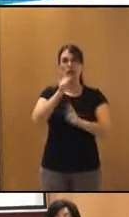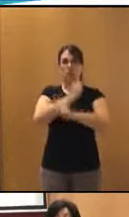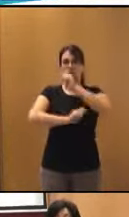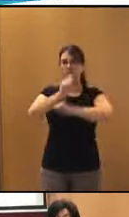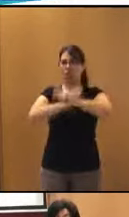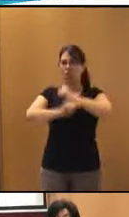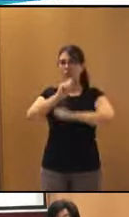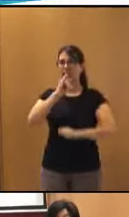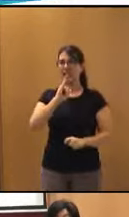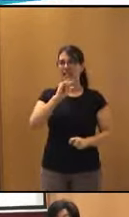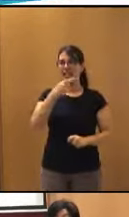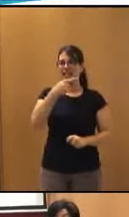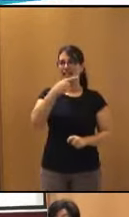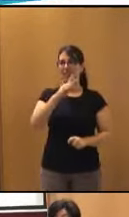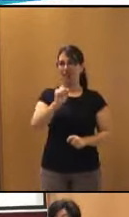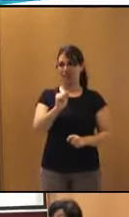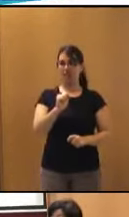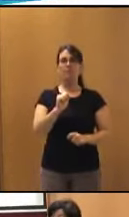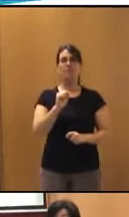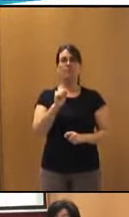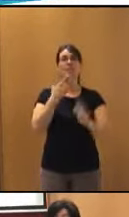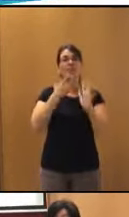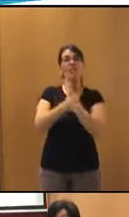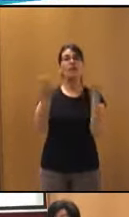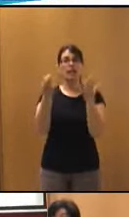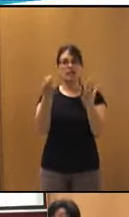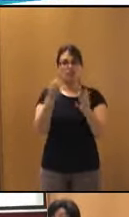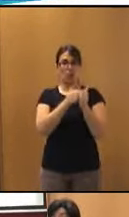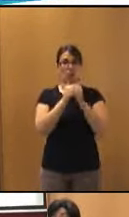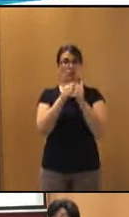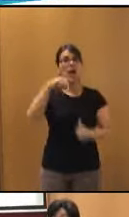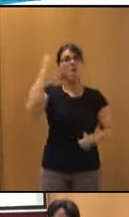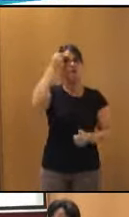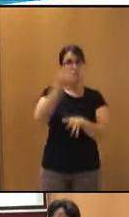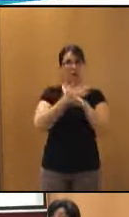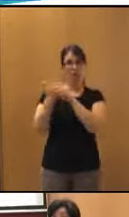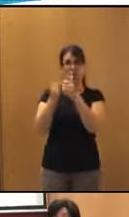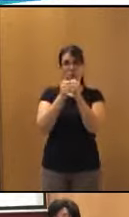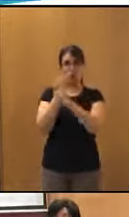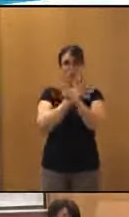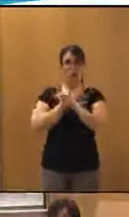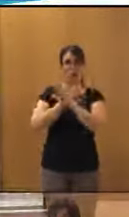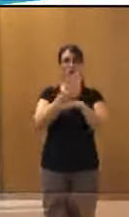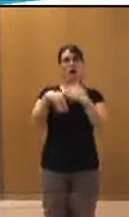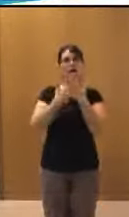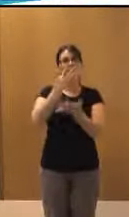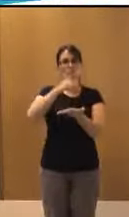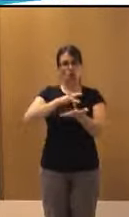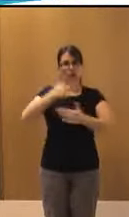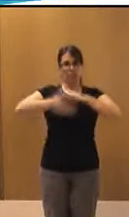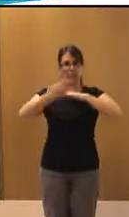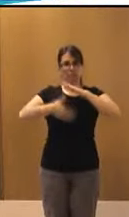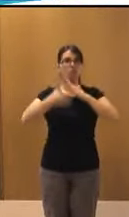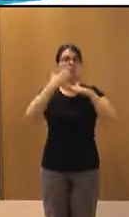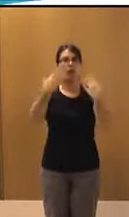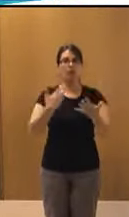que define accesibilidad en videojuegos como la habilidad de jugar a un juego, incluso bajo condiciones restrictivas, por ejemplo,